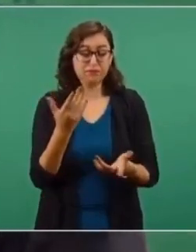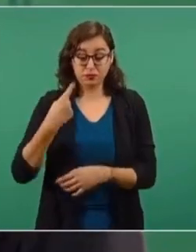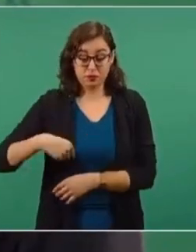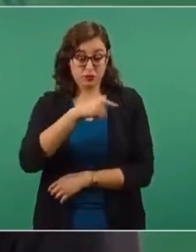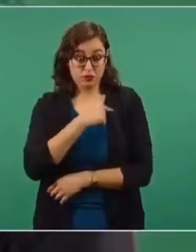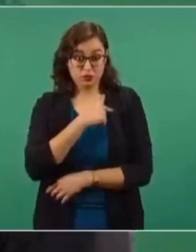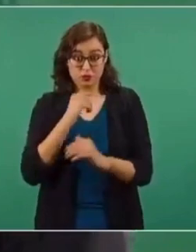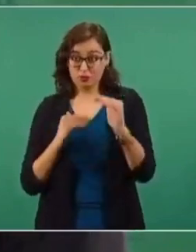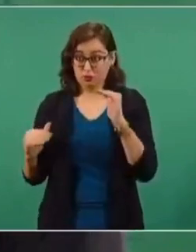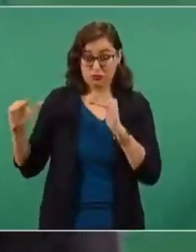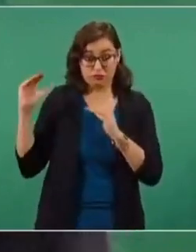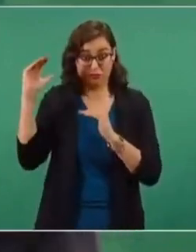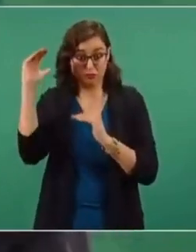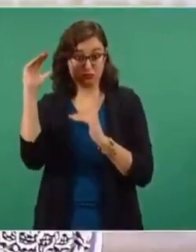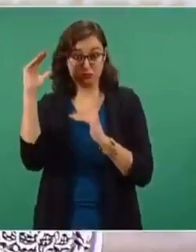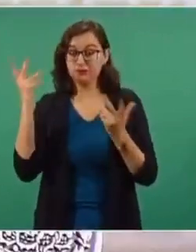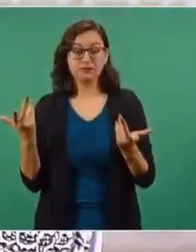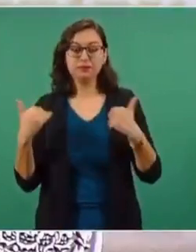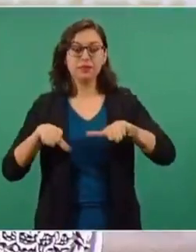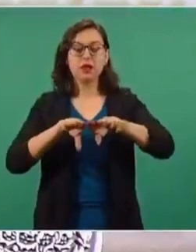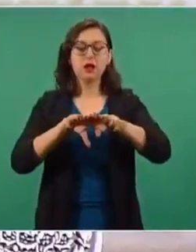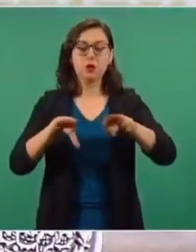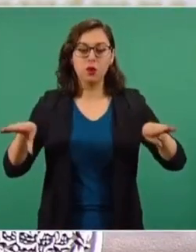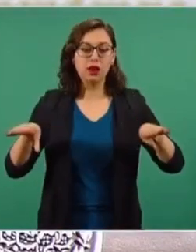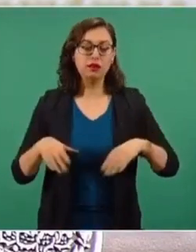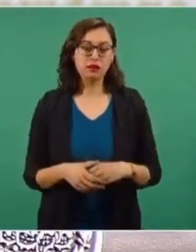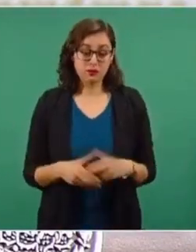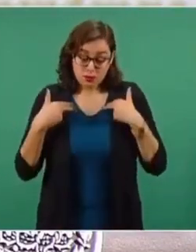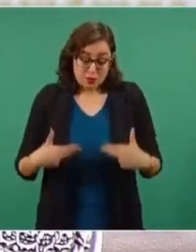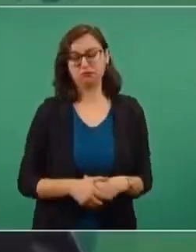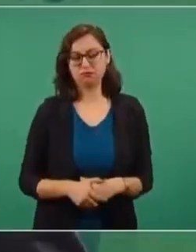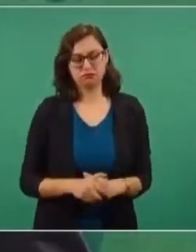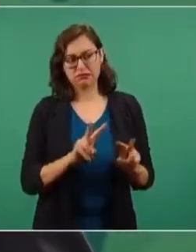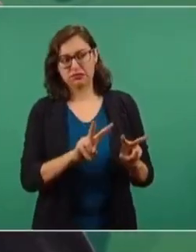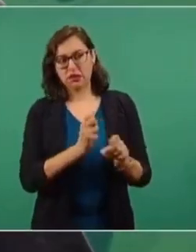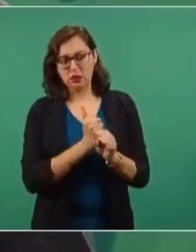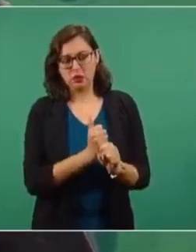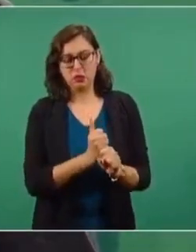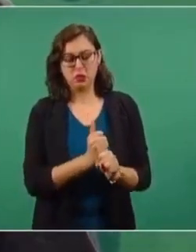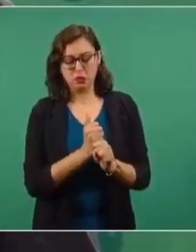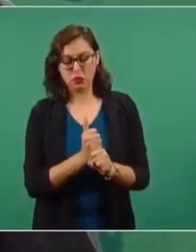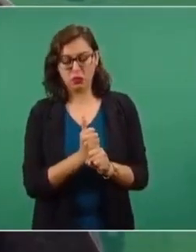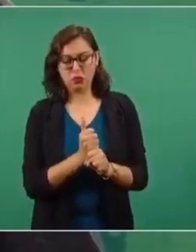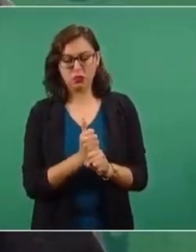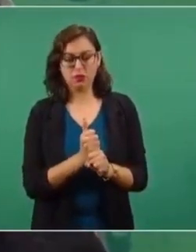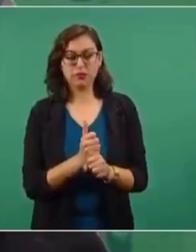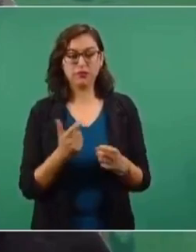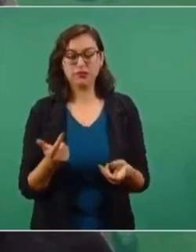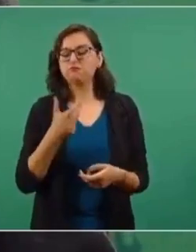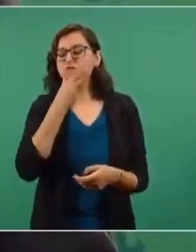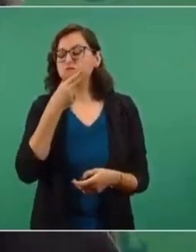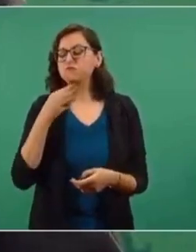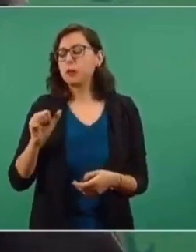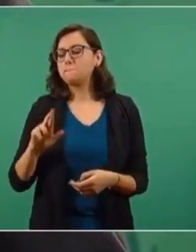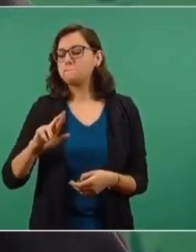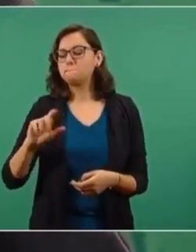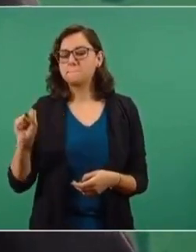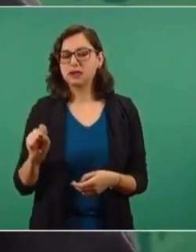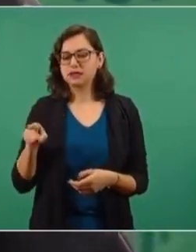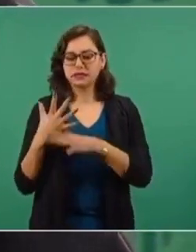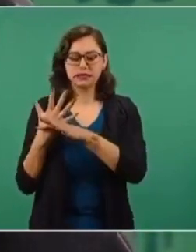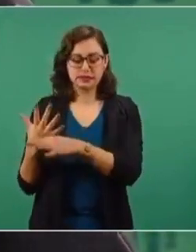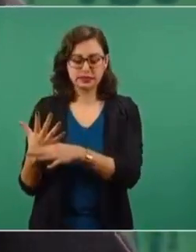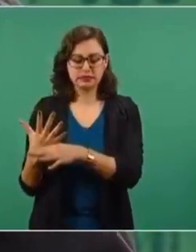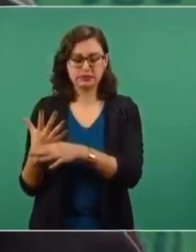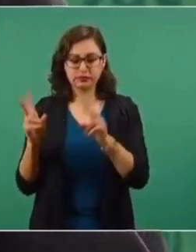superiores, somos iguales, somos seres humanos. Hay una frase de Marx que no se